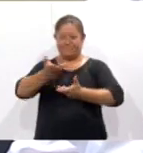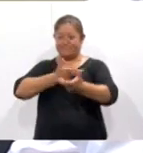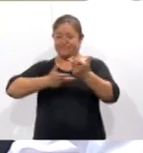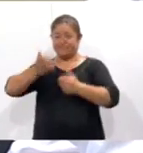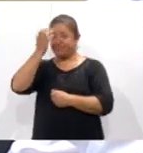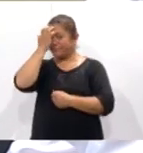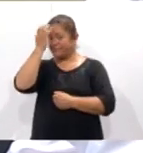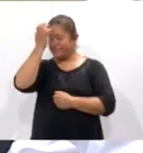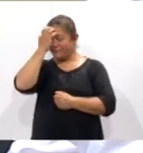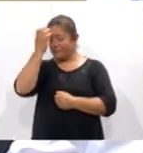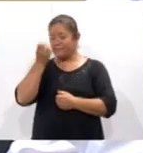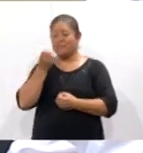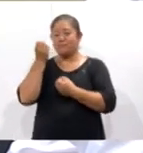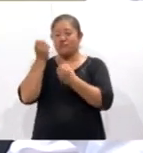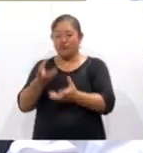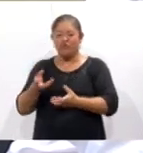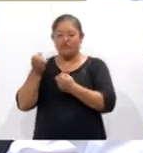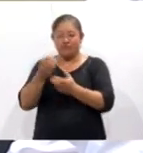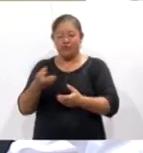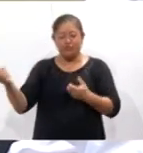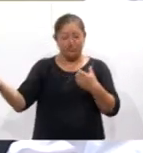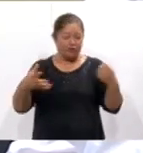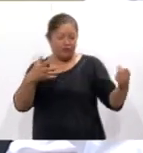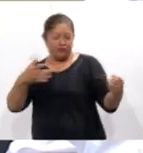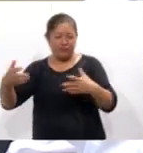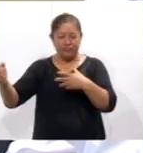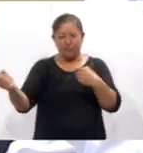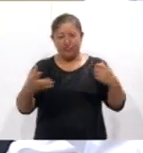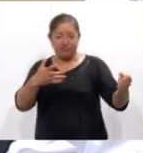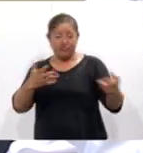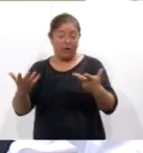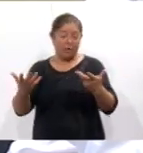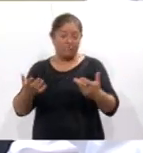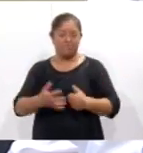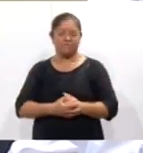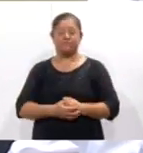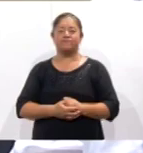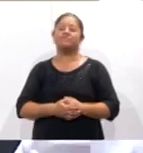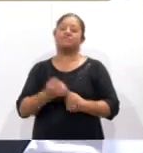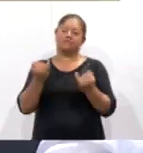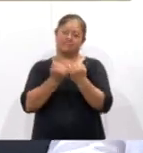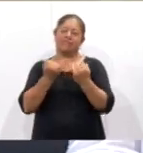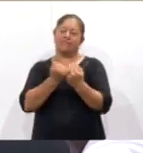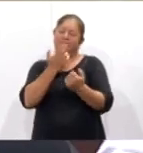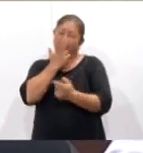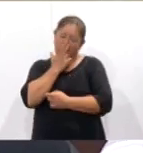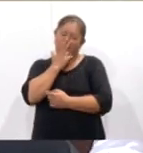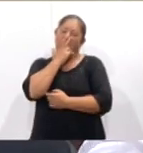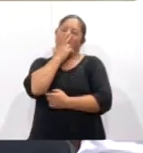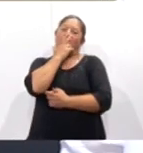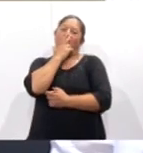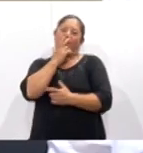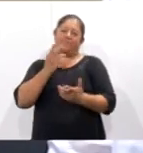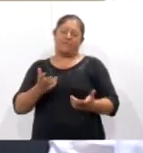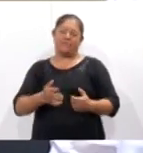de conocimientos, de saberes y demás. Por tanto, del afecto, ¿no? O sea,